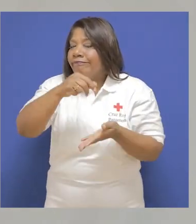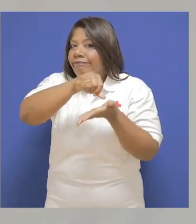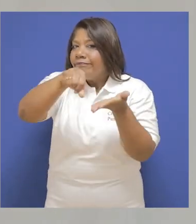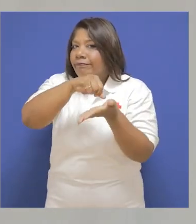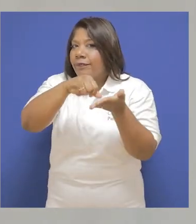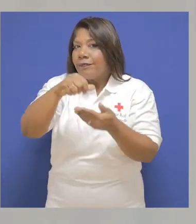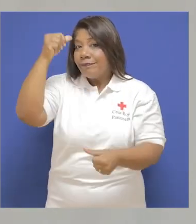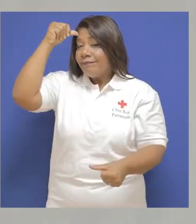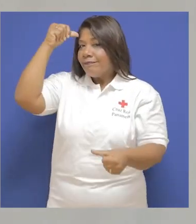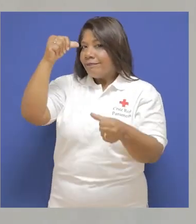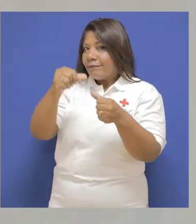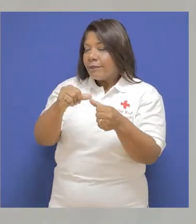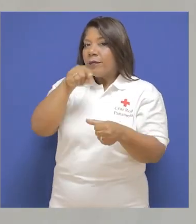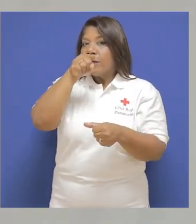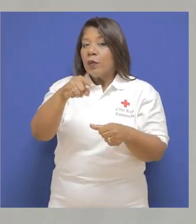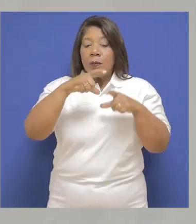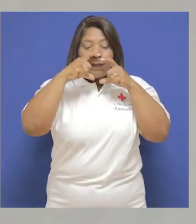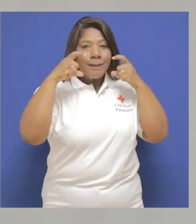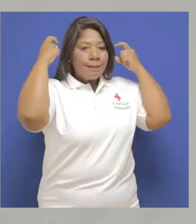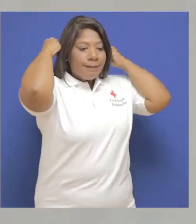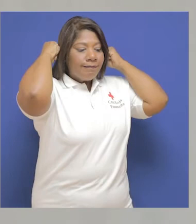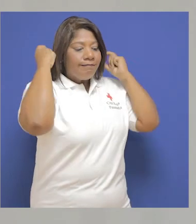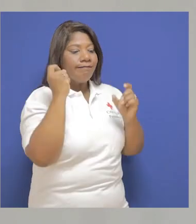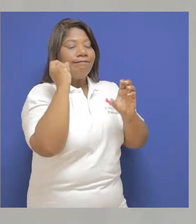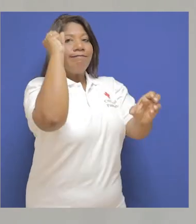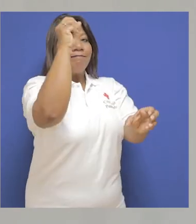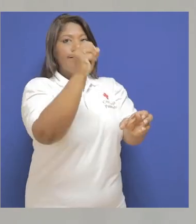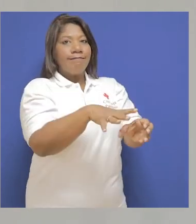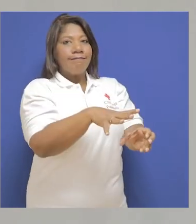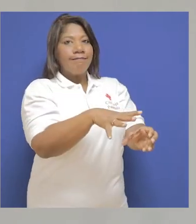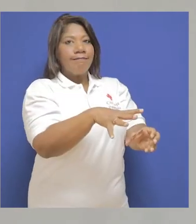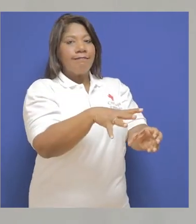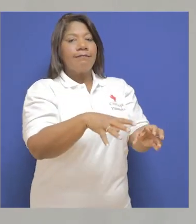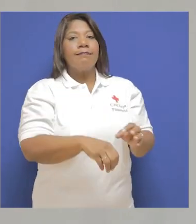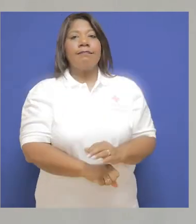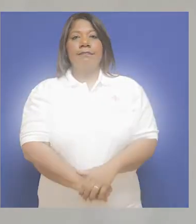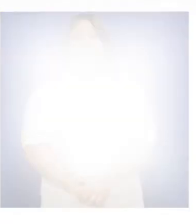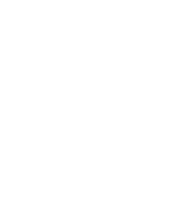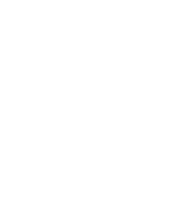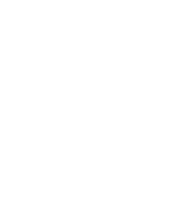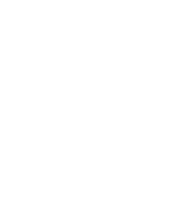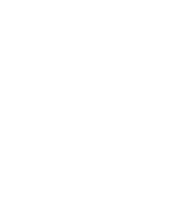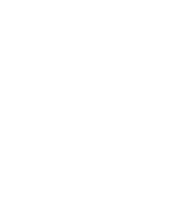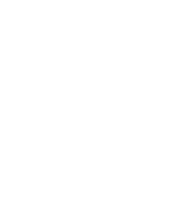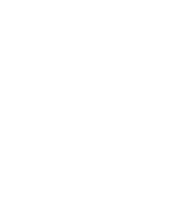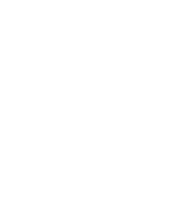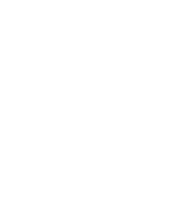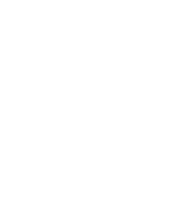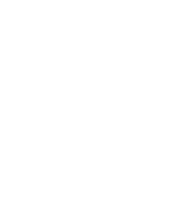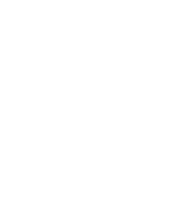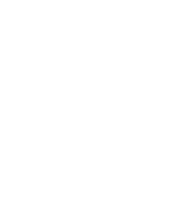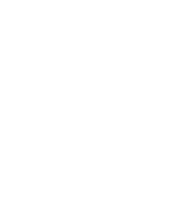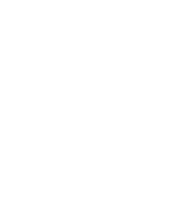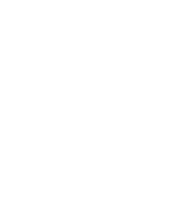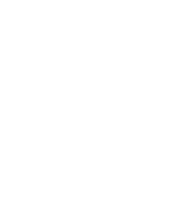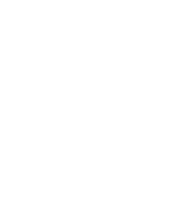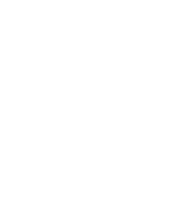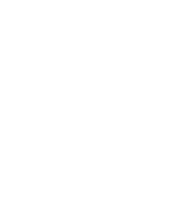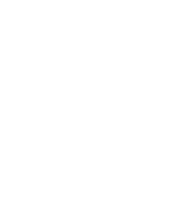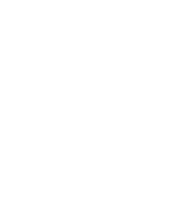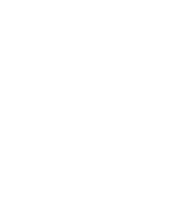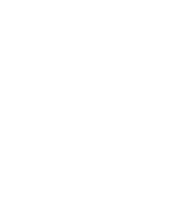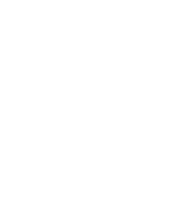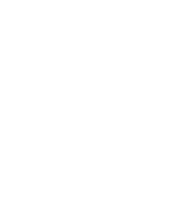antibacterial. Y finalmente recuerda, debes desechar la mascarilla de forma adecuada en un cesto de basura. La prevención salva